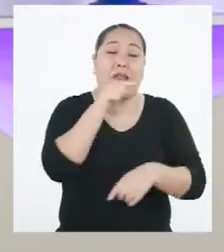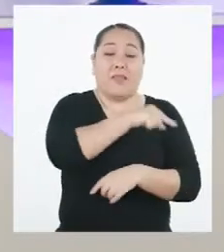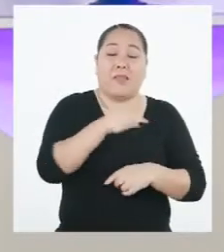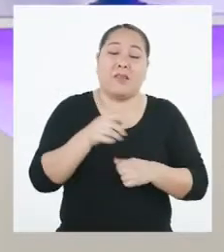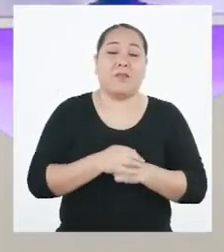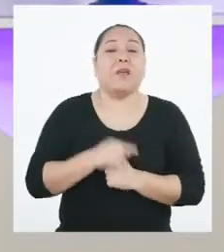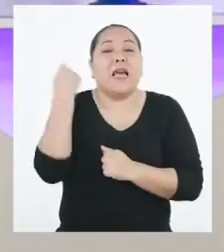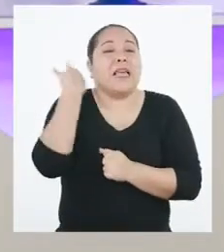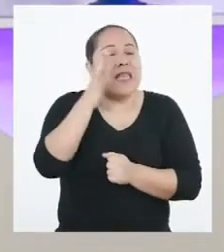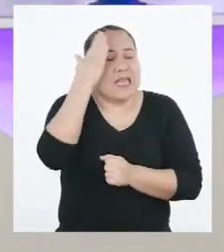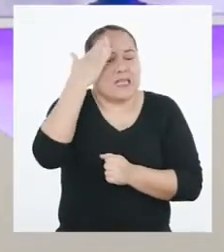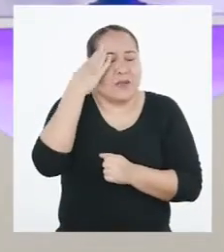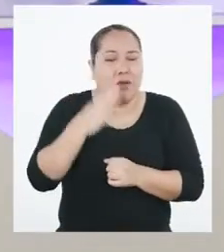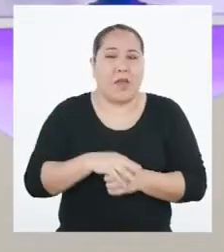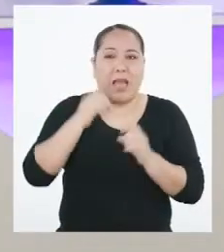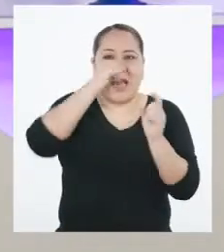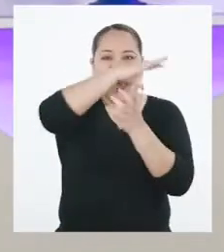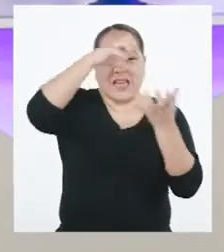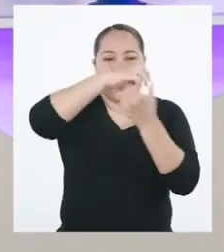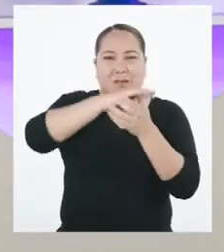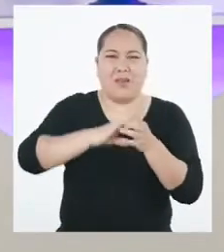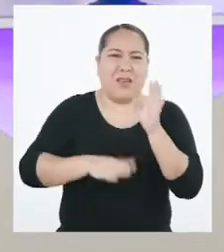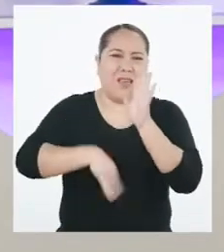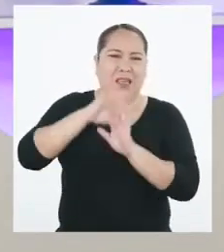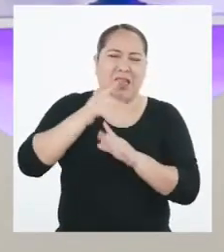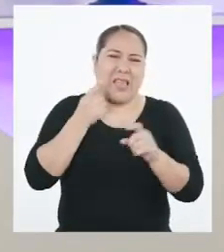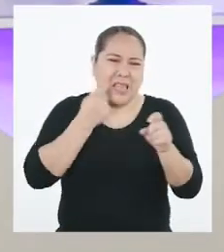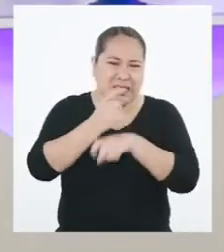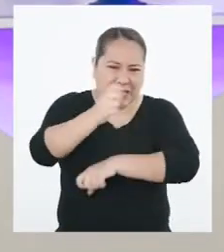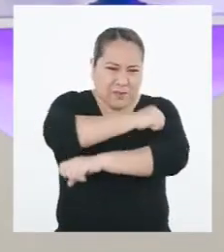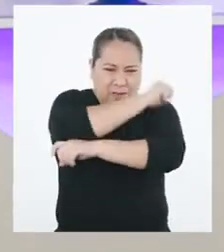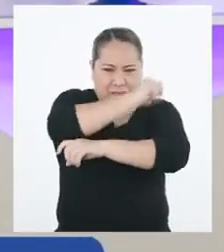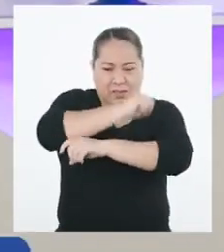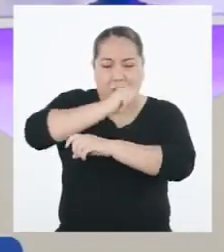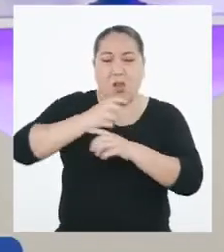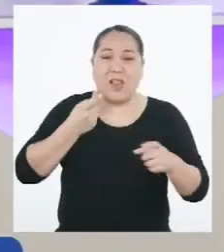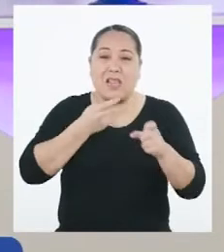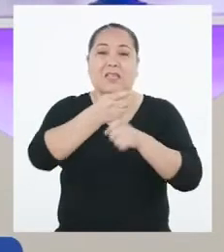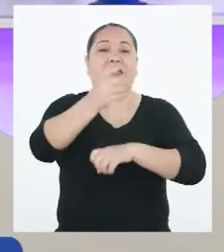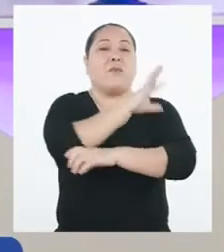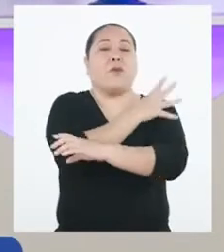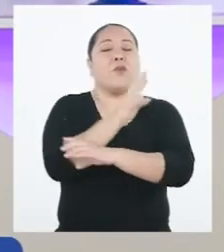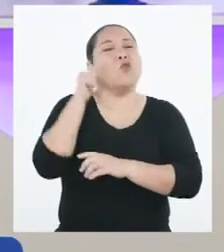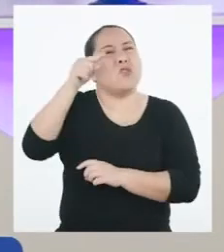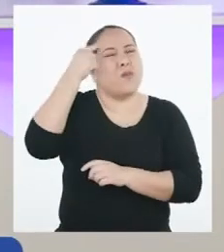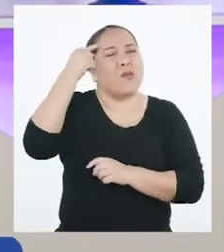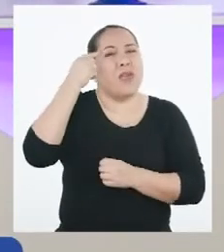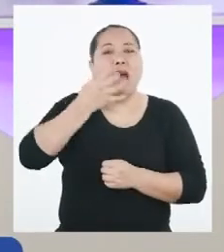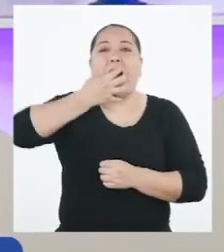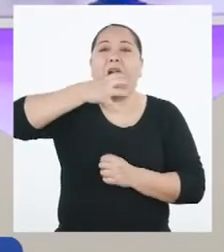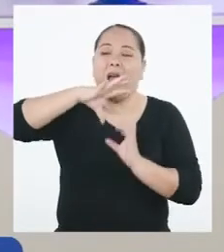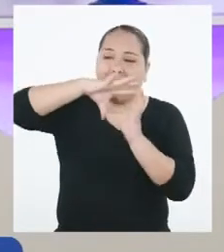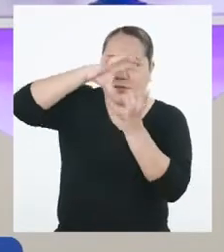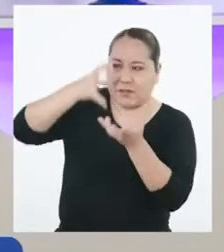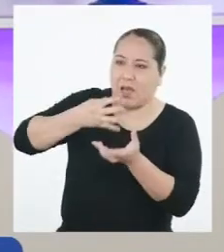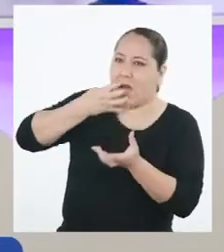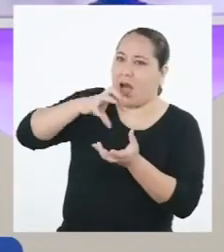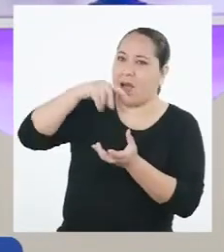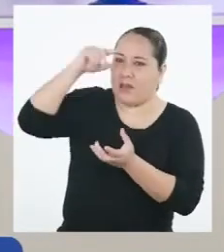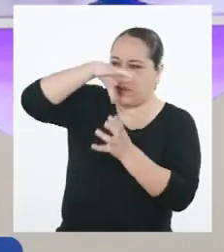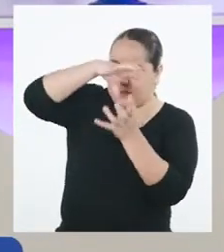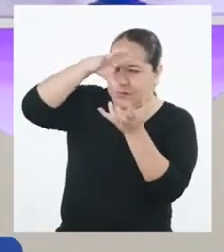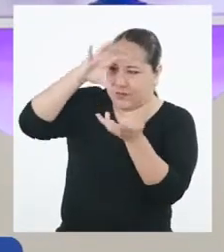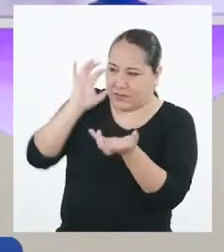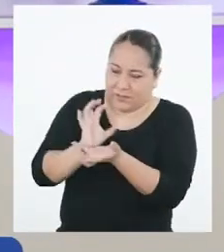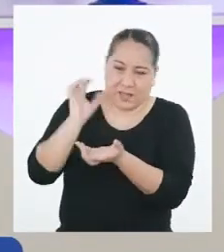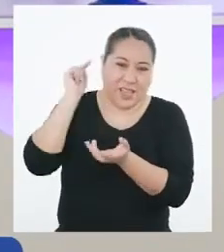Sabemos que los climas extremos afectan mucho a la zona andina y a la Amazonía. ¿Usted cree que el calentamiento global o el efecto